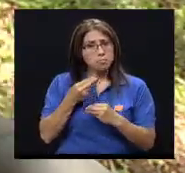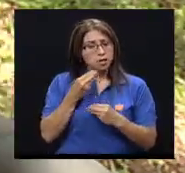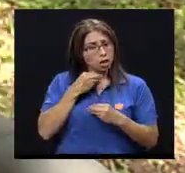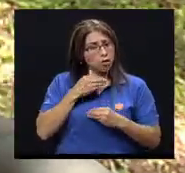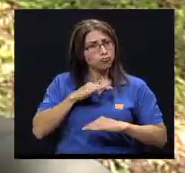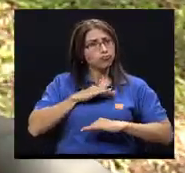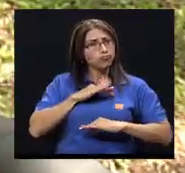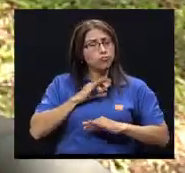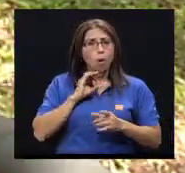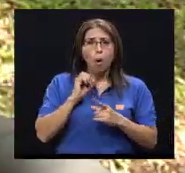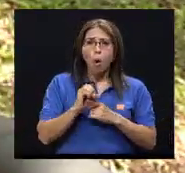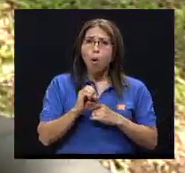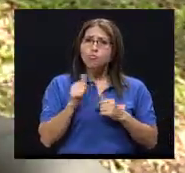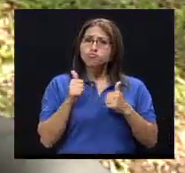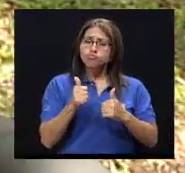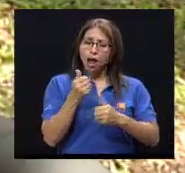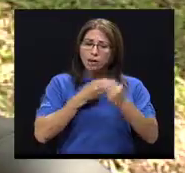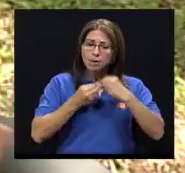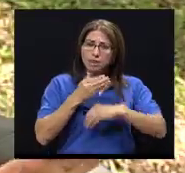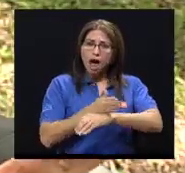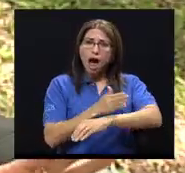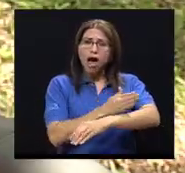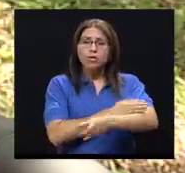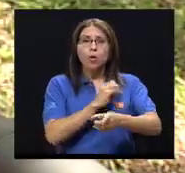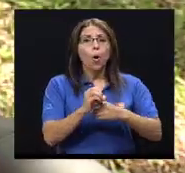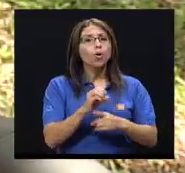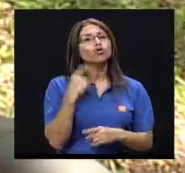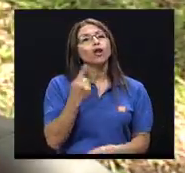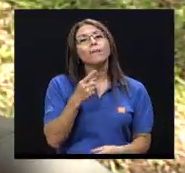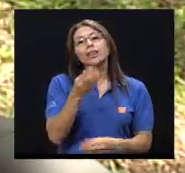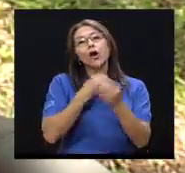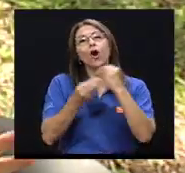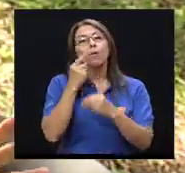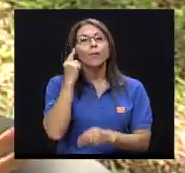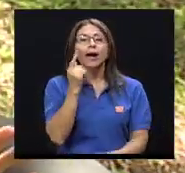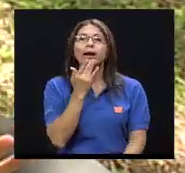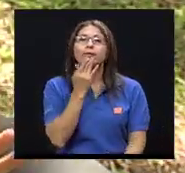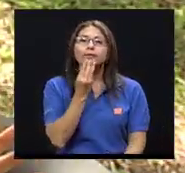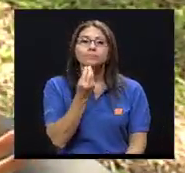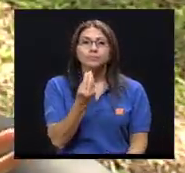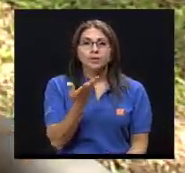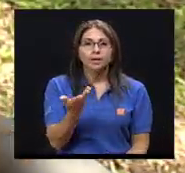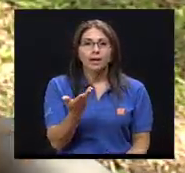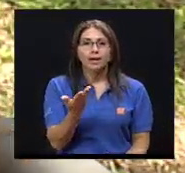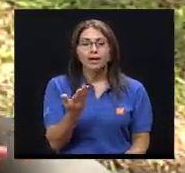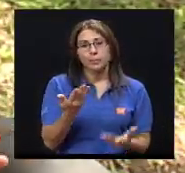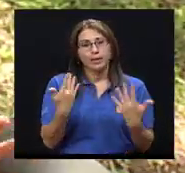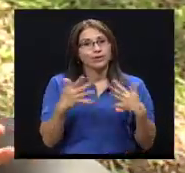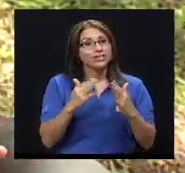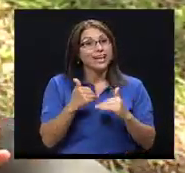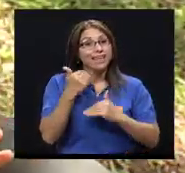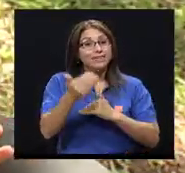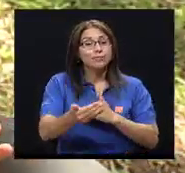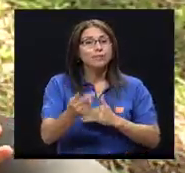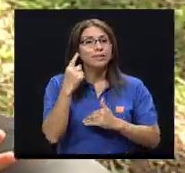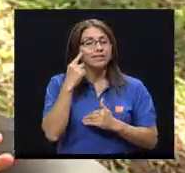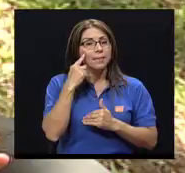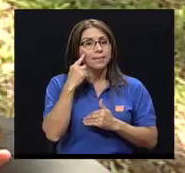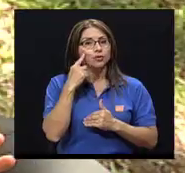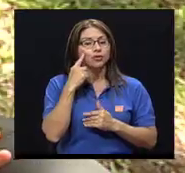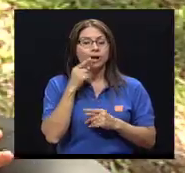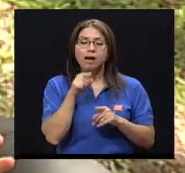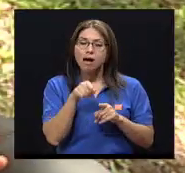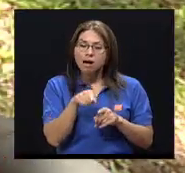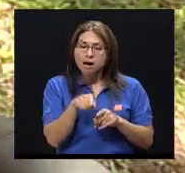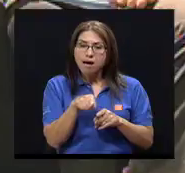consumiendo solo por satisfacer el gusto y el paladar, empezando como por ahí. Pero ya después vendríamos como, bueno, esto es lo que se